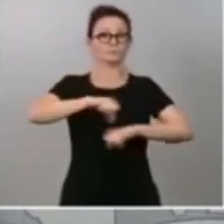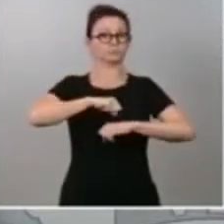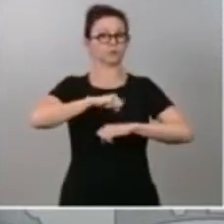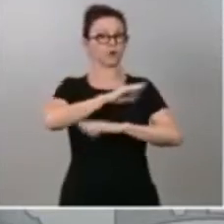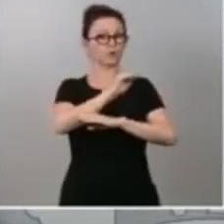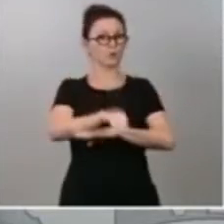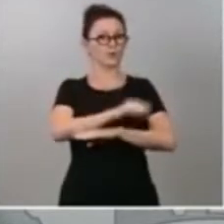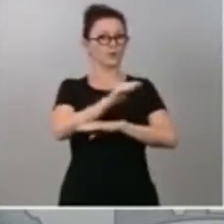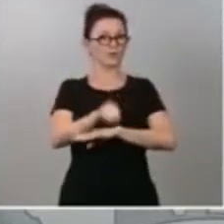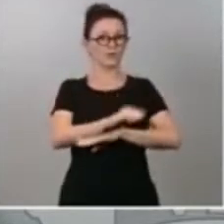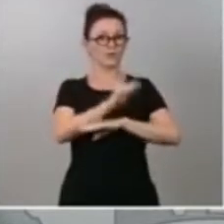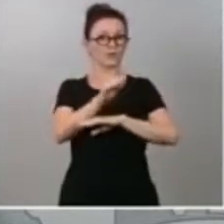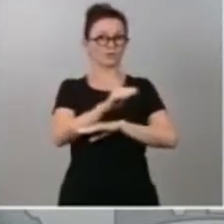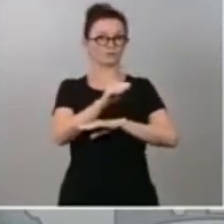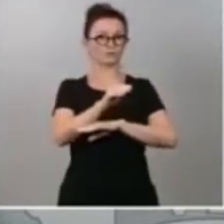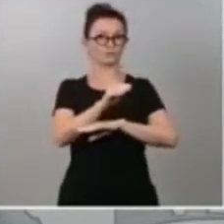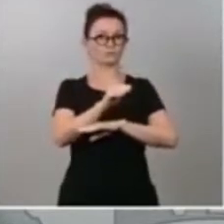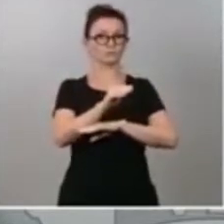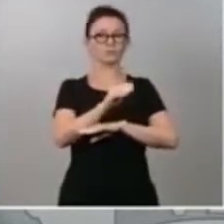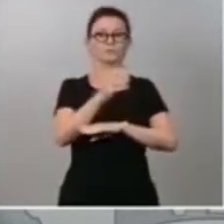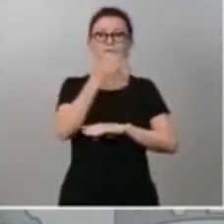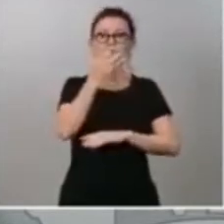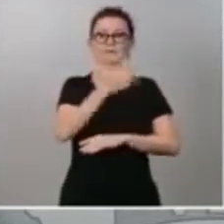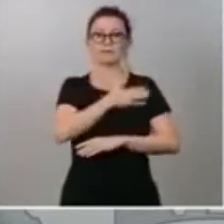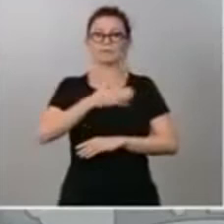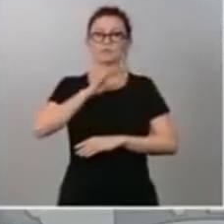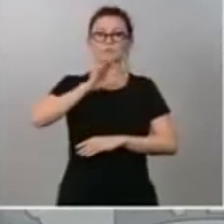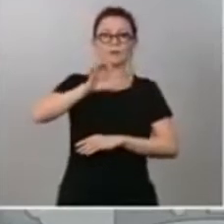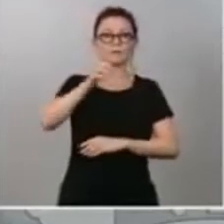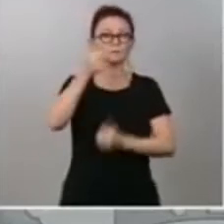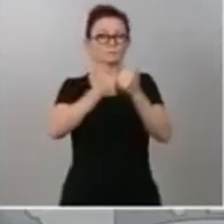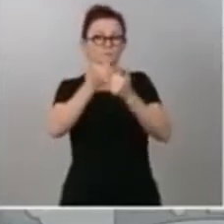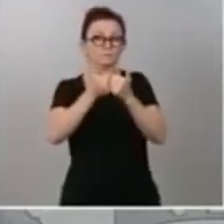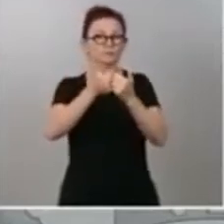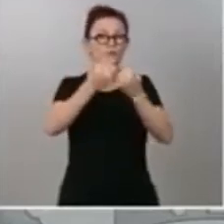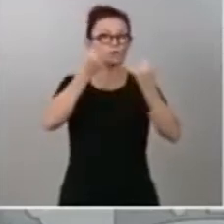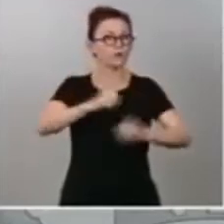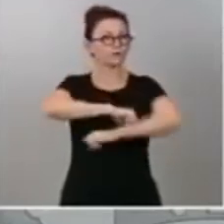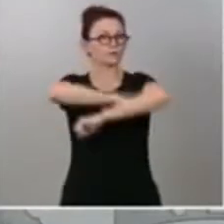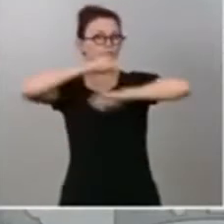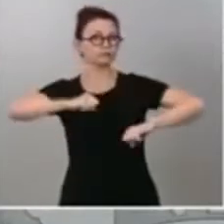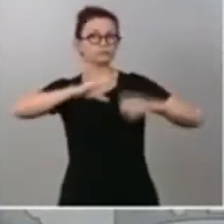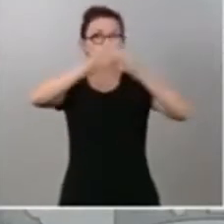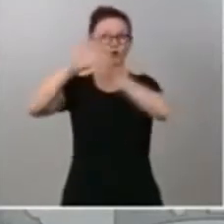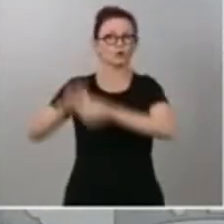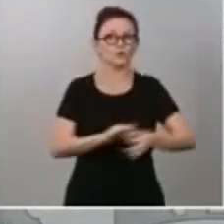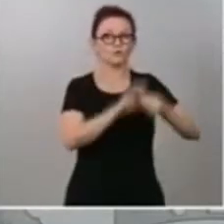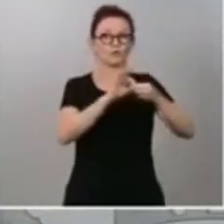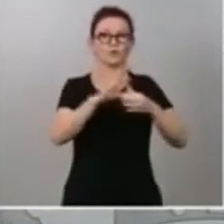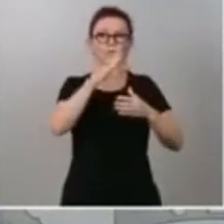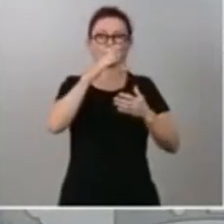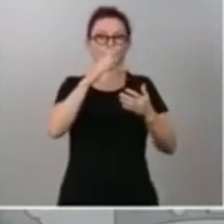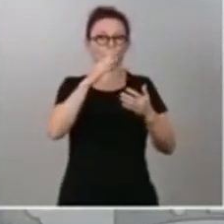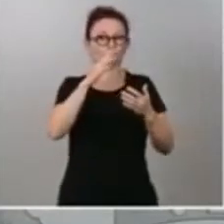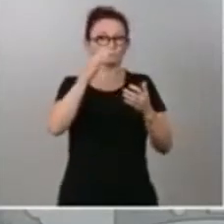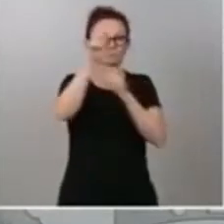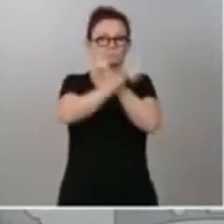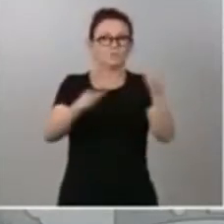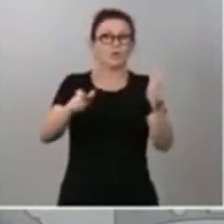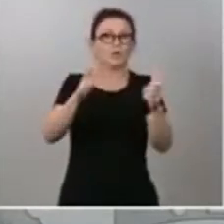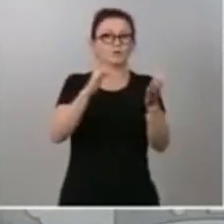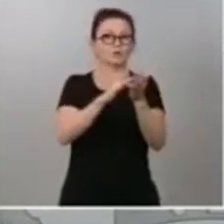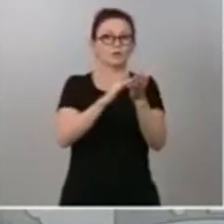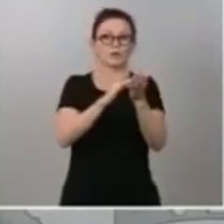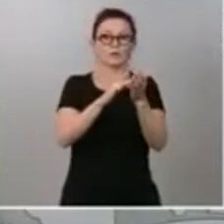un país competitivo, fuerte, cohesionado, cuando la mayoría de la población se está viendo perjudicada crisis tras crisis. Ese